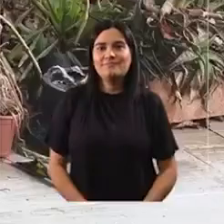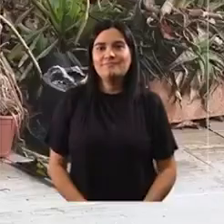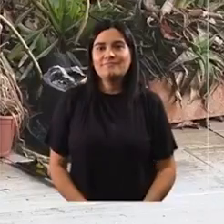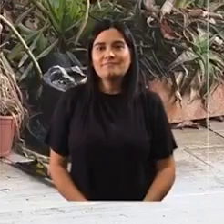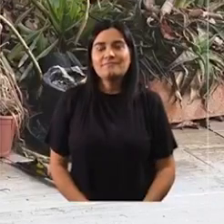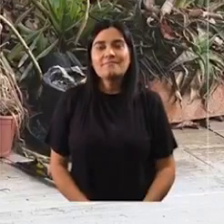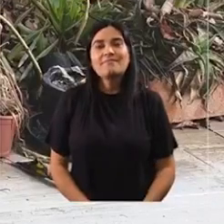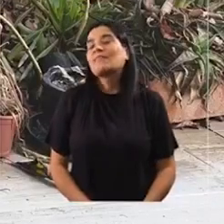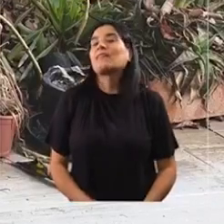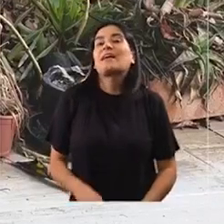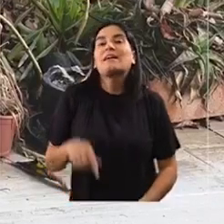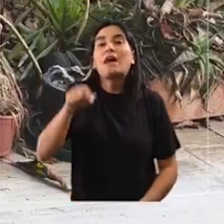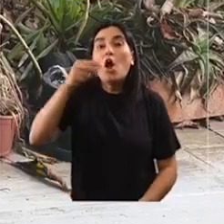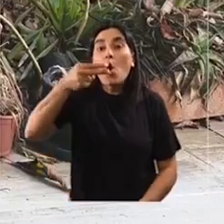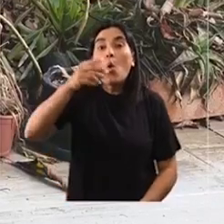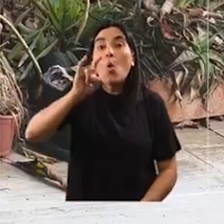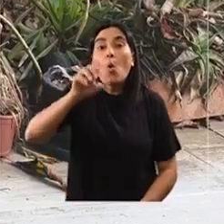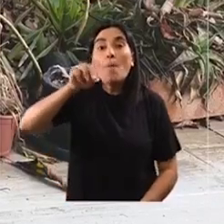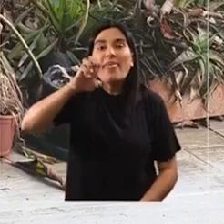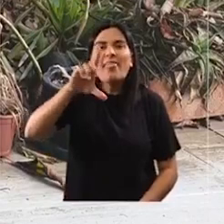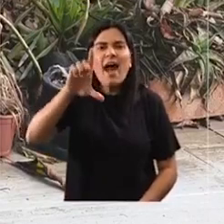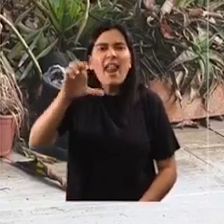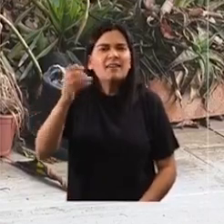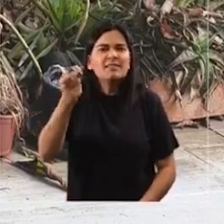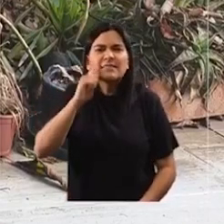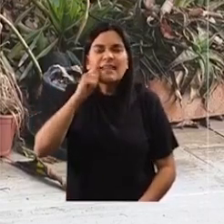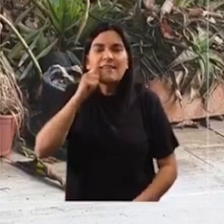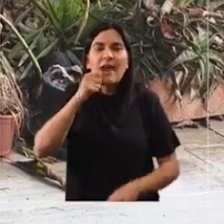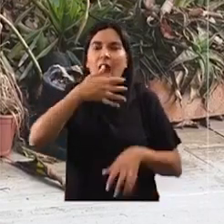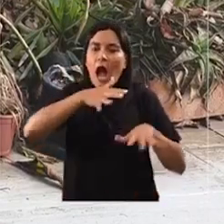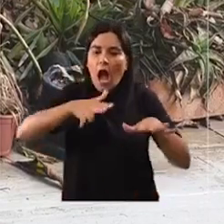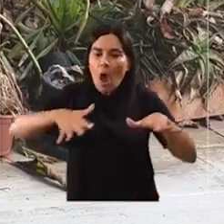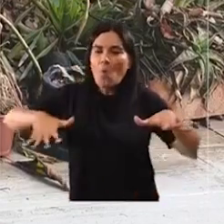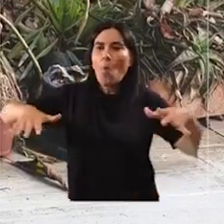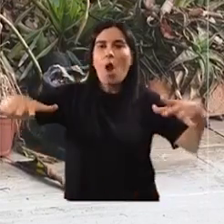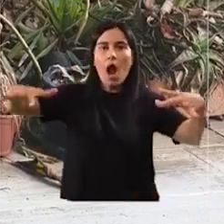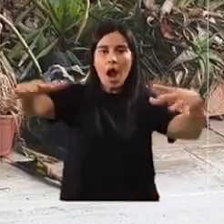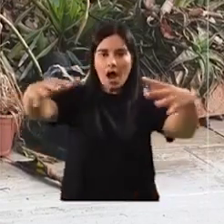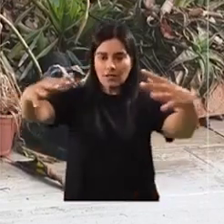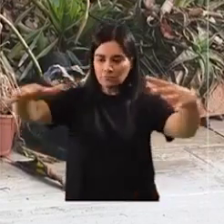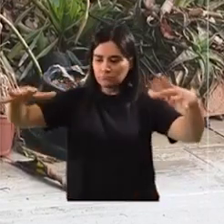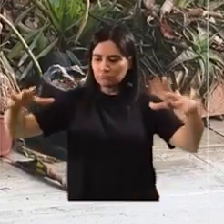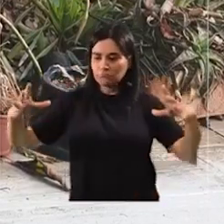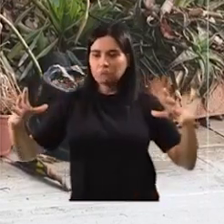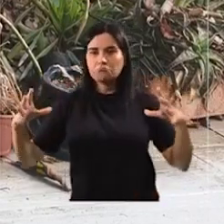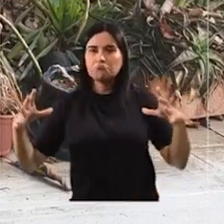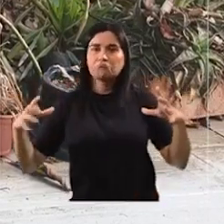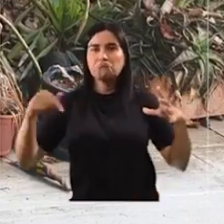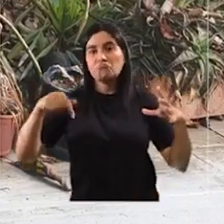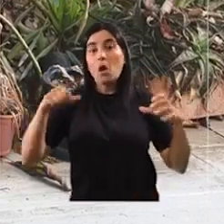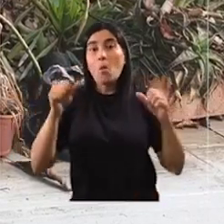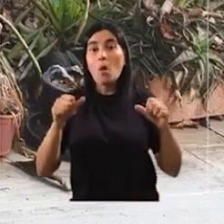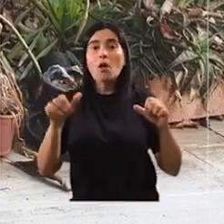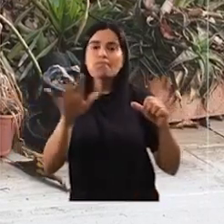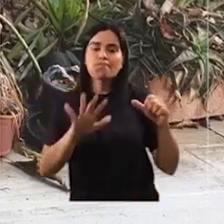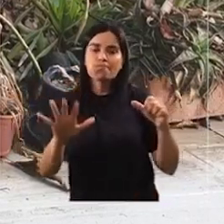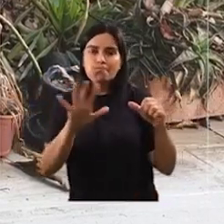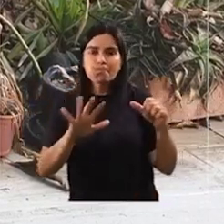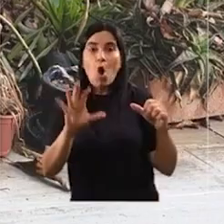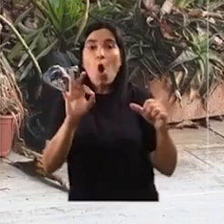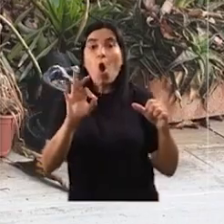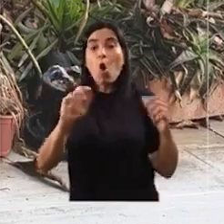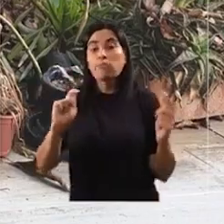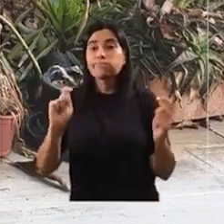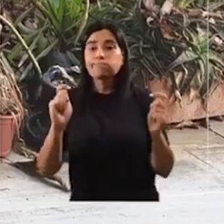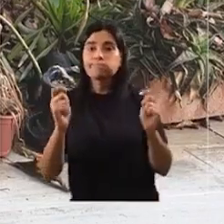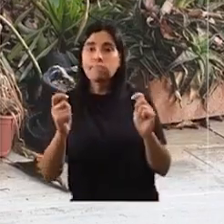Un humedal es una extensión cubierta con agua que puede ser estacional o